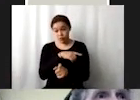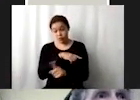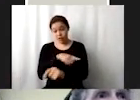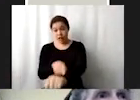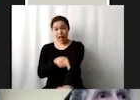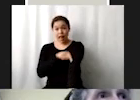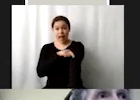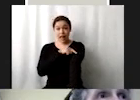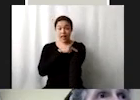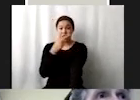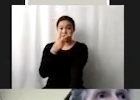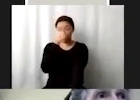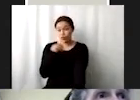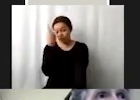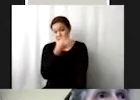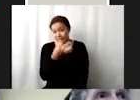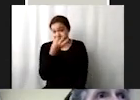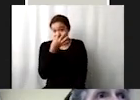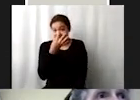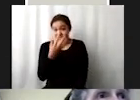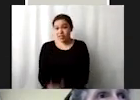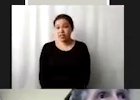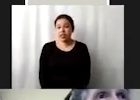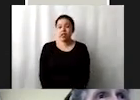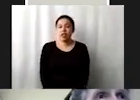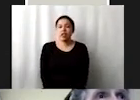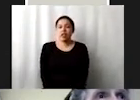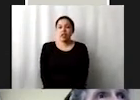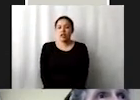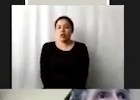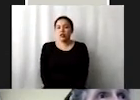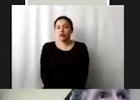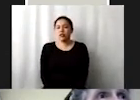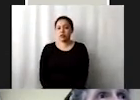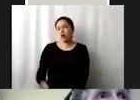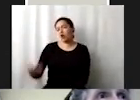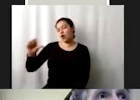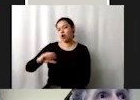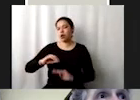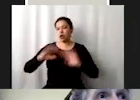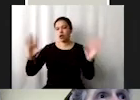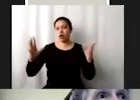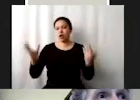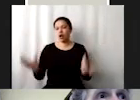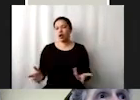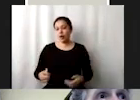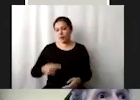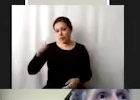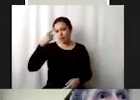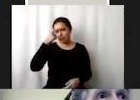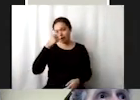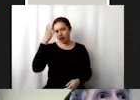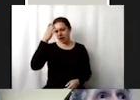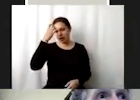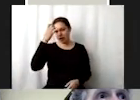las dos horas obviamente hoy ya no me da para indagar en el tema de examen de seguimiento